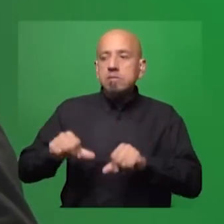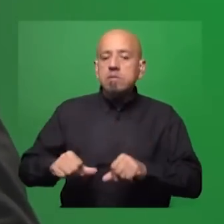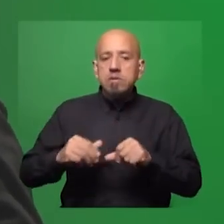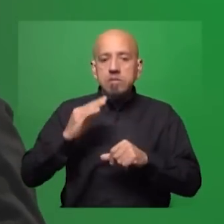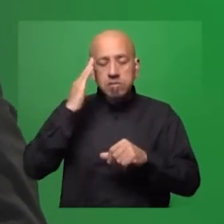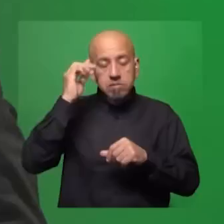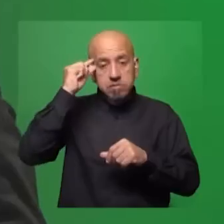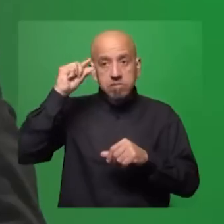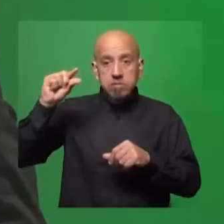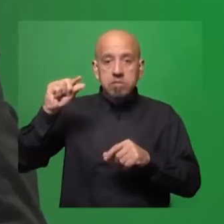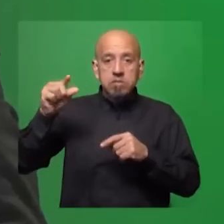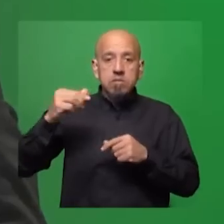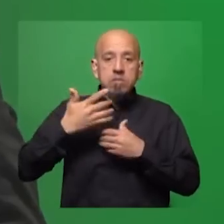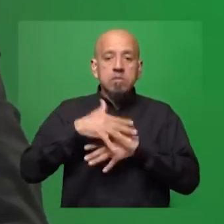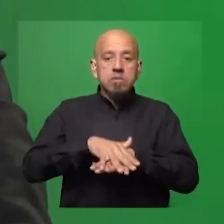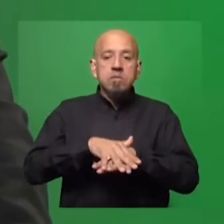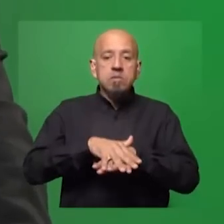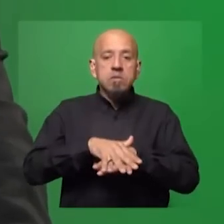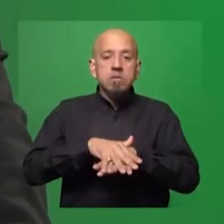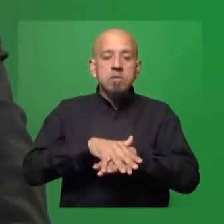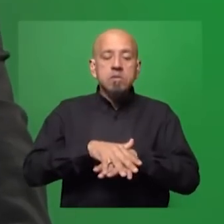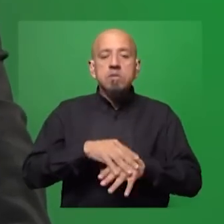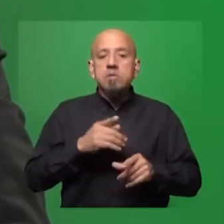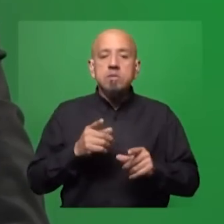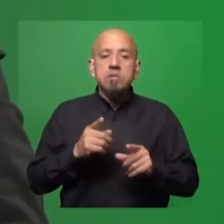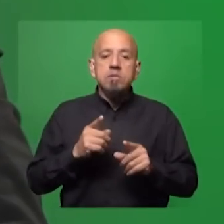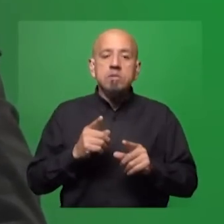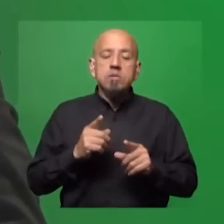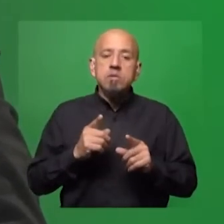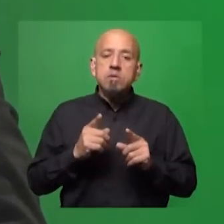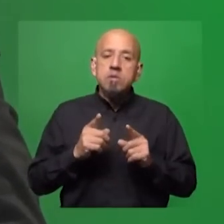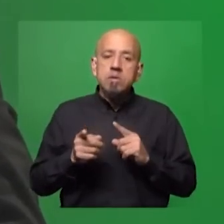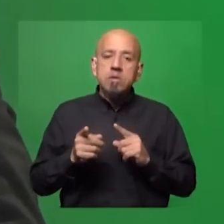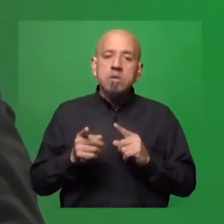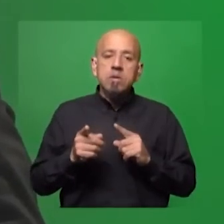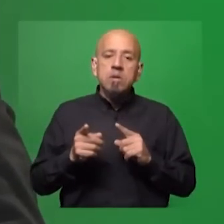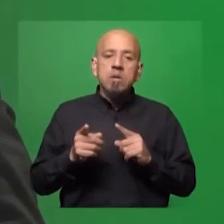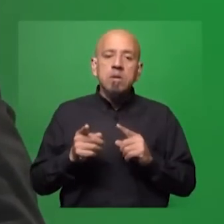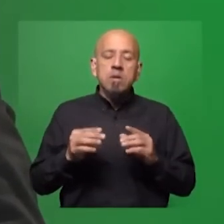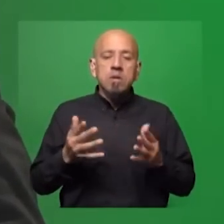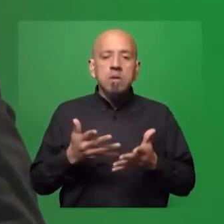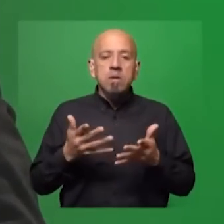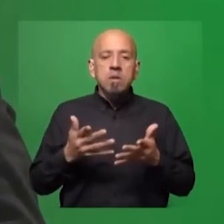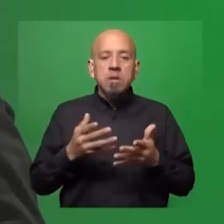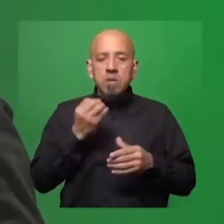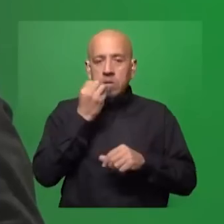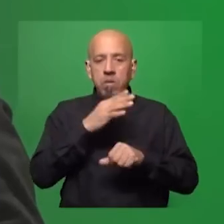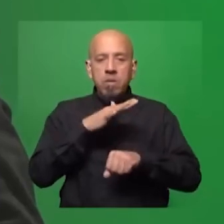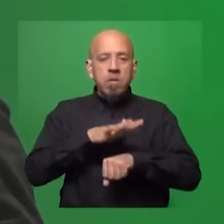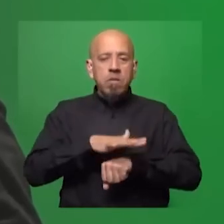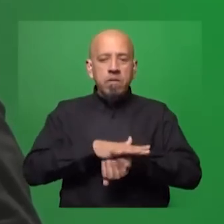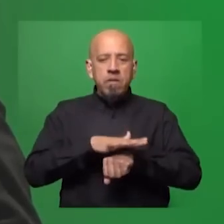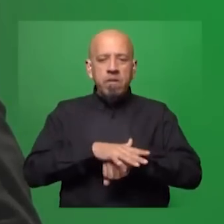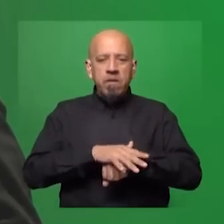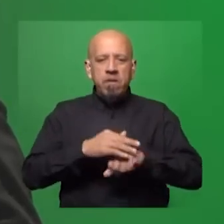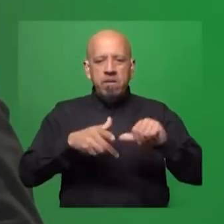menos que nosotros. En integración regional saben que no. Yo diría que es un buen momento para que América Latina, que no tiene grandes